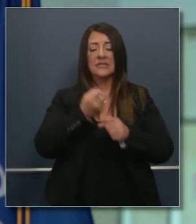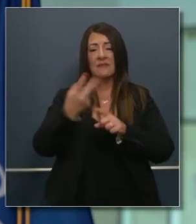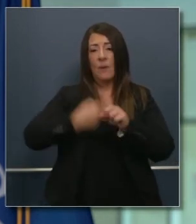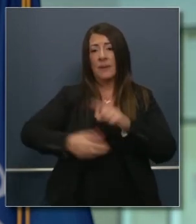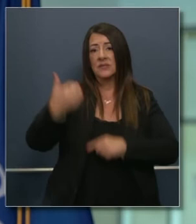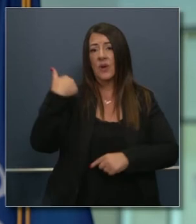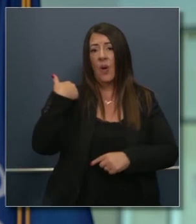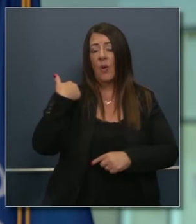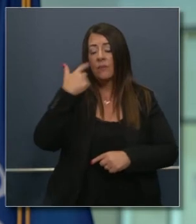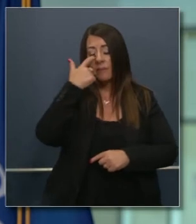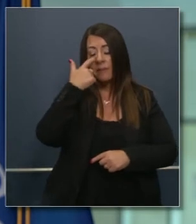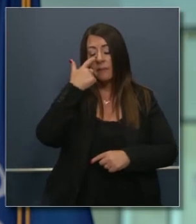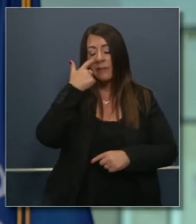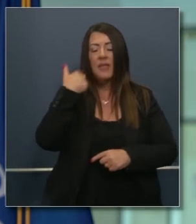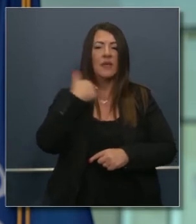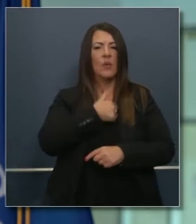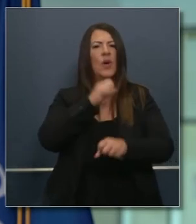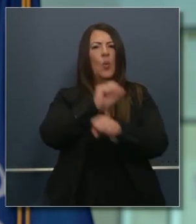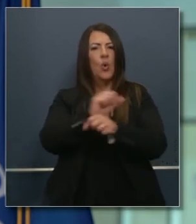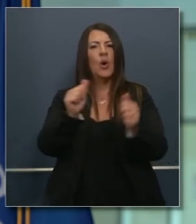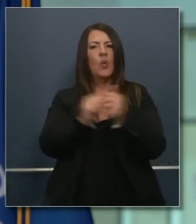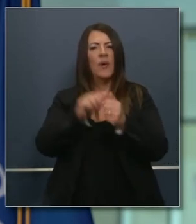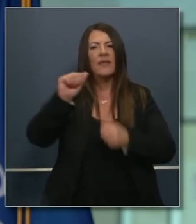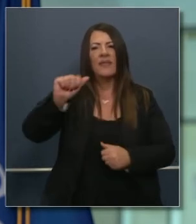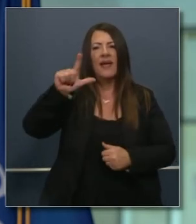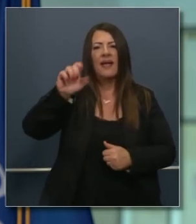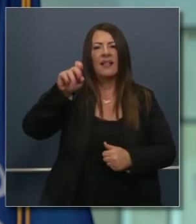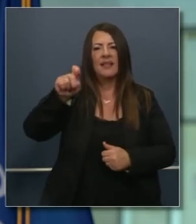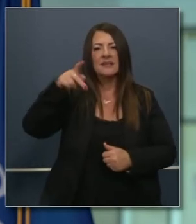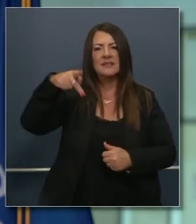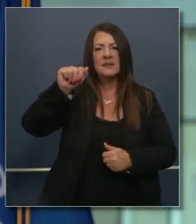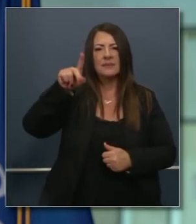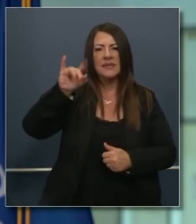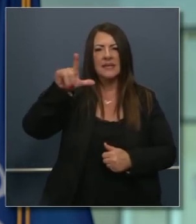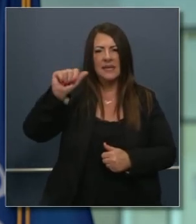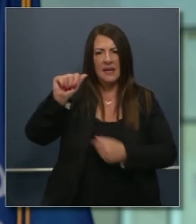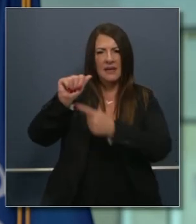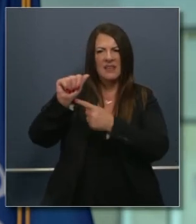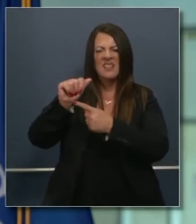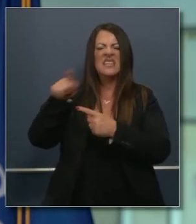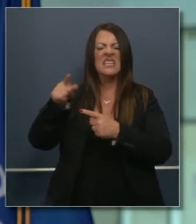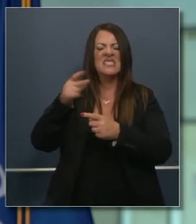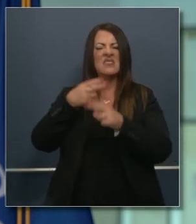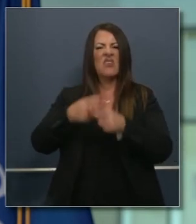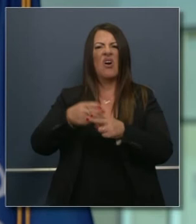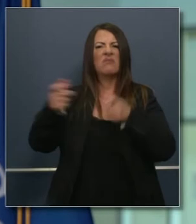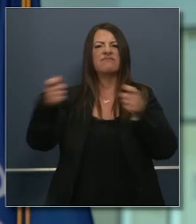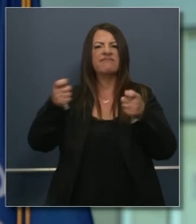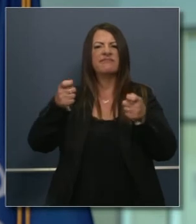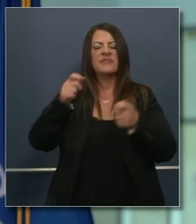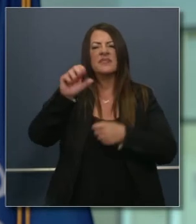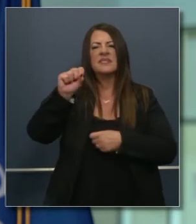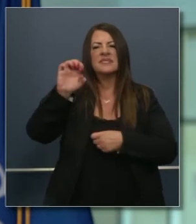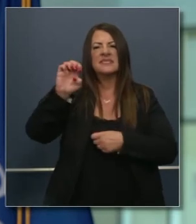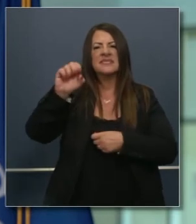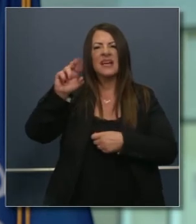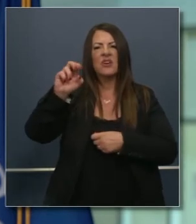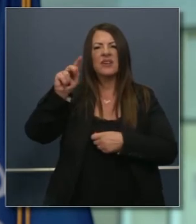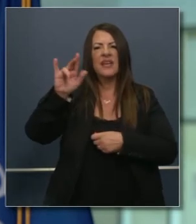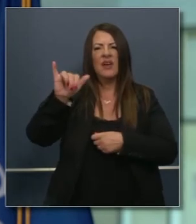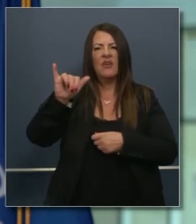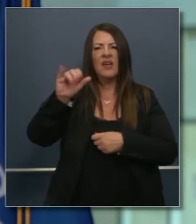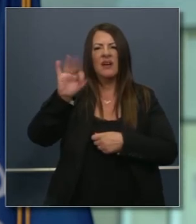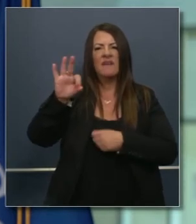meses atrás para reiniciar el proceso trabajando con Alex Padilla nuestro secretario de estado para entregar por correo las